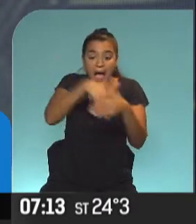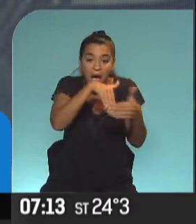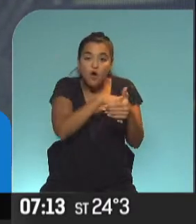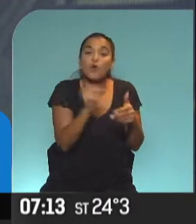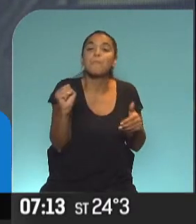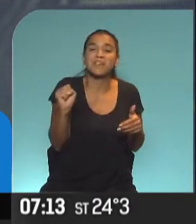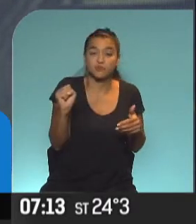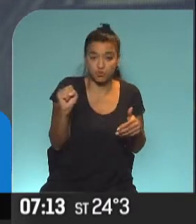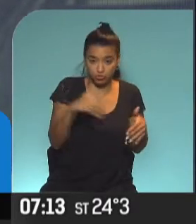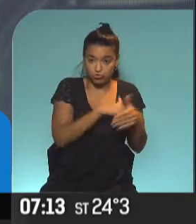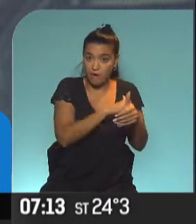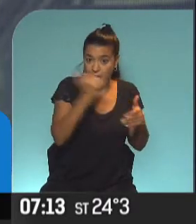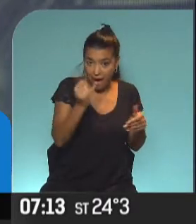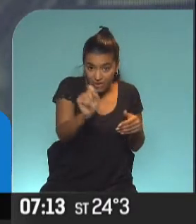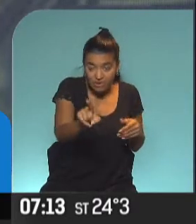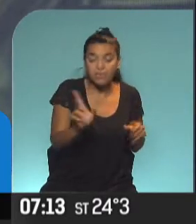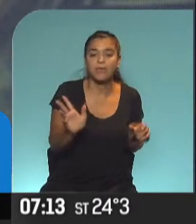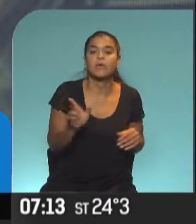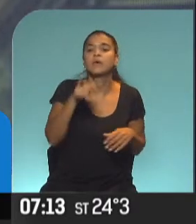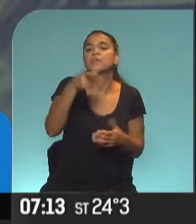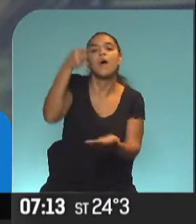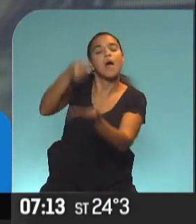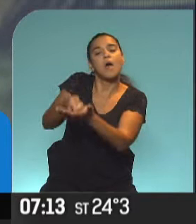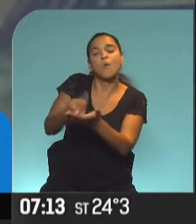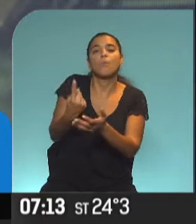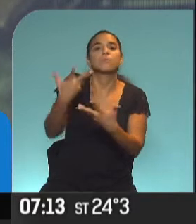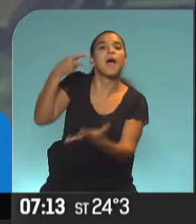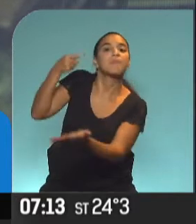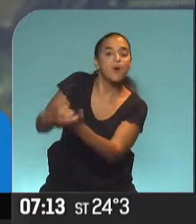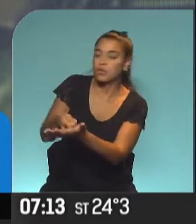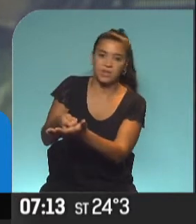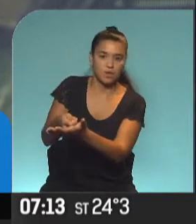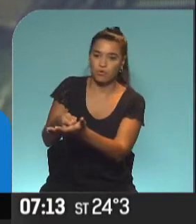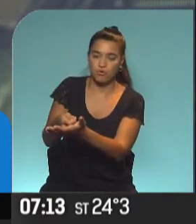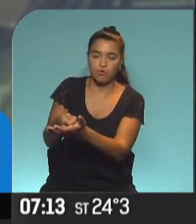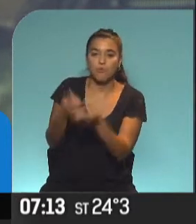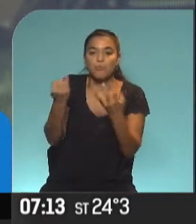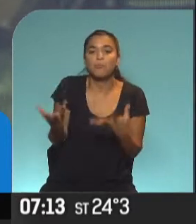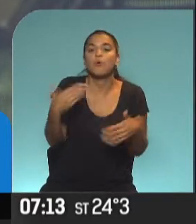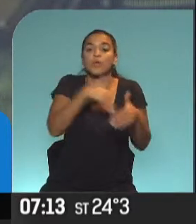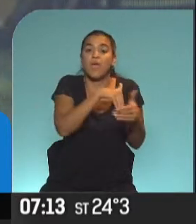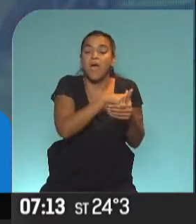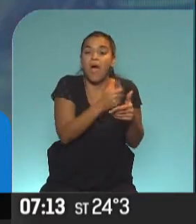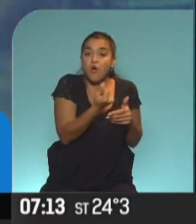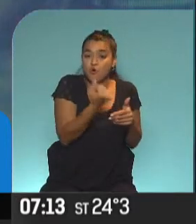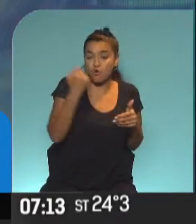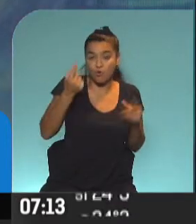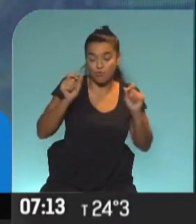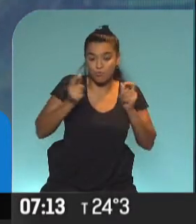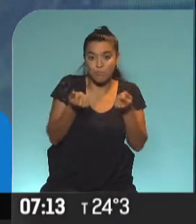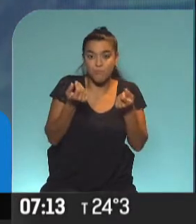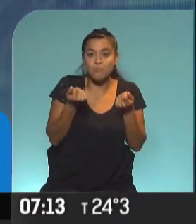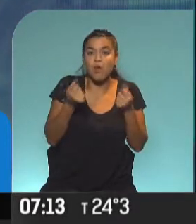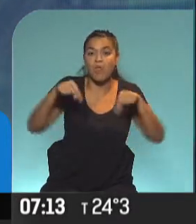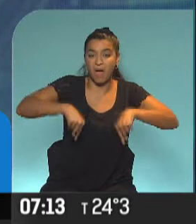en pesos, que eso no pague el aporte extraordinario, porque aumentemos el ahorro de monedas nacional. De hecho, bienes personales